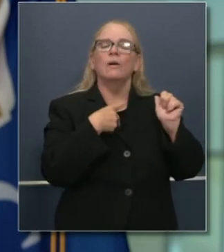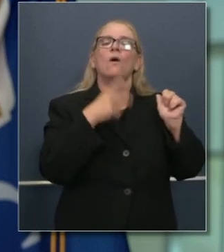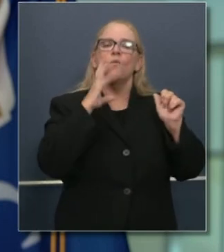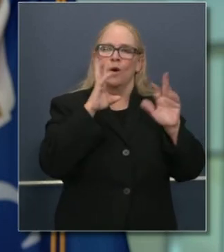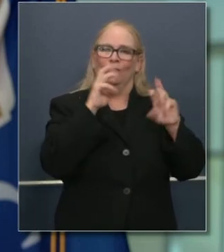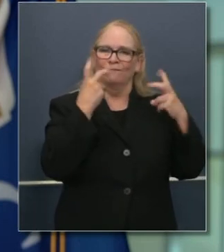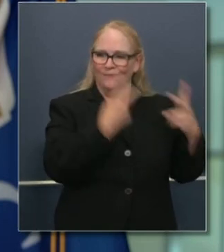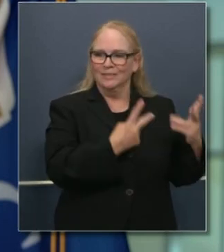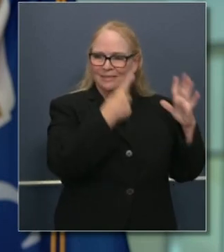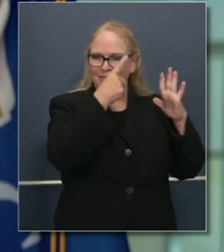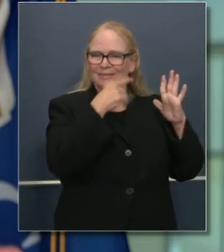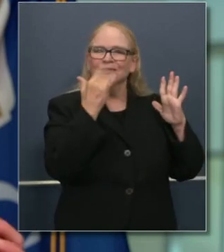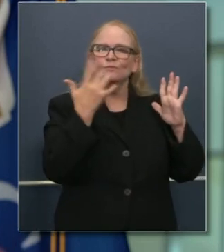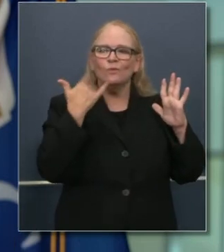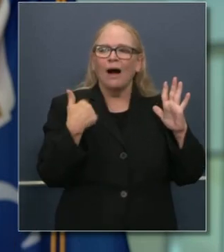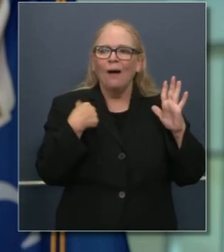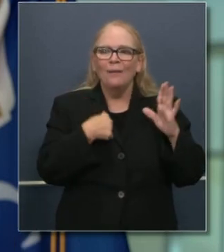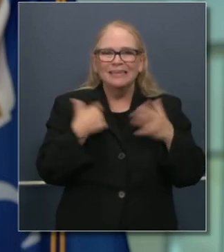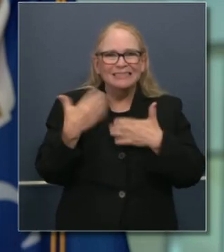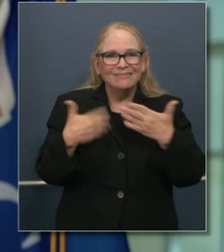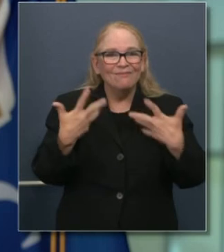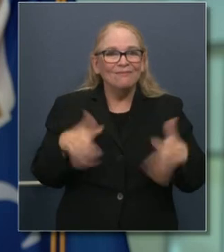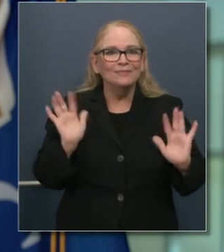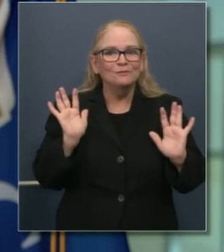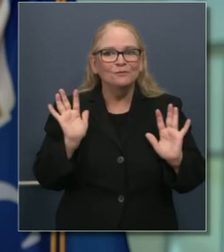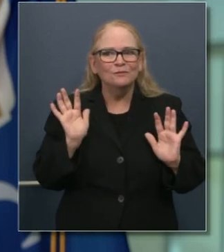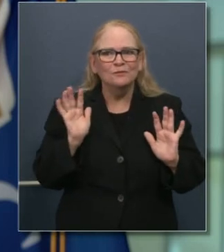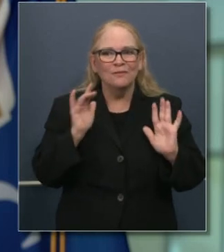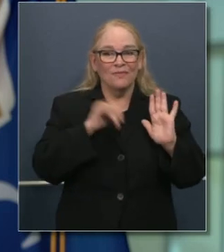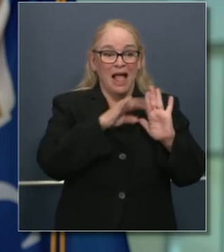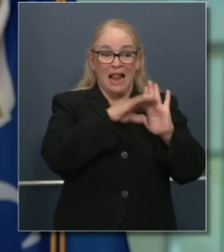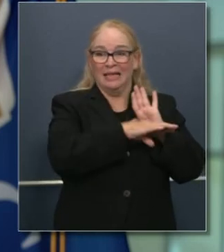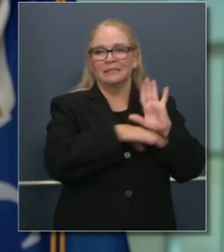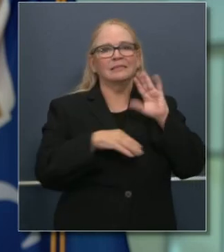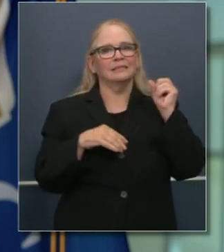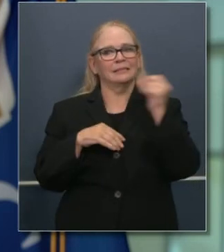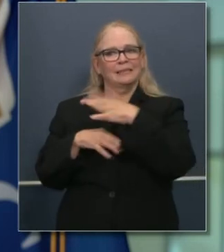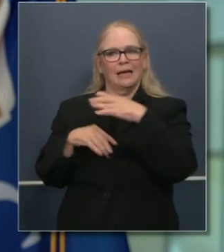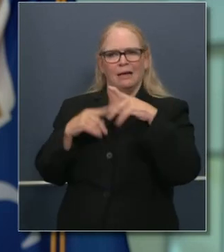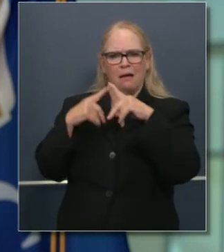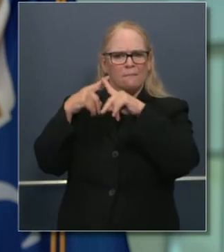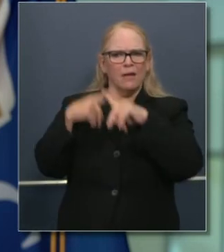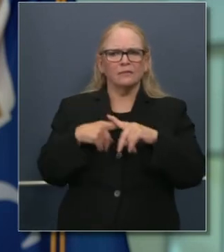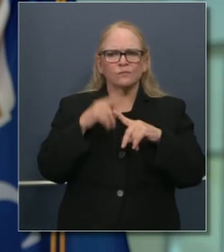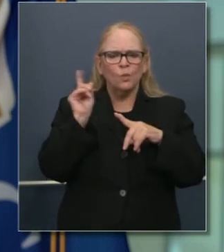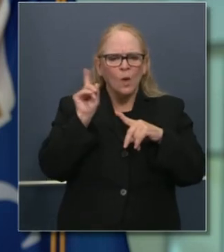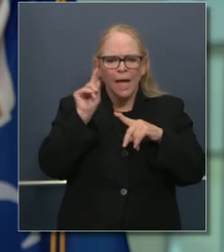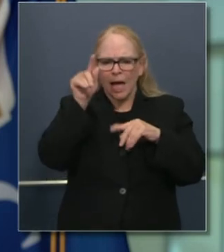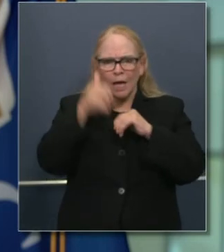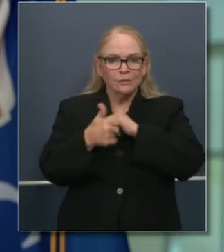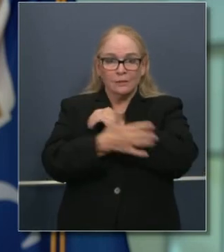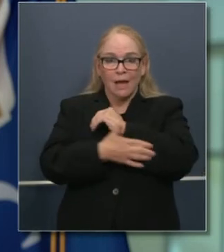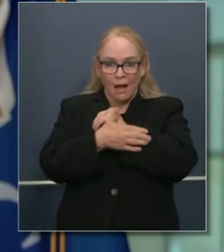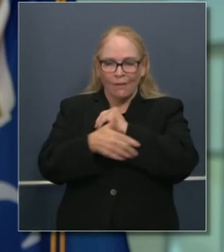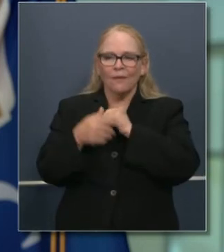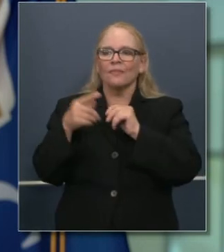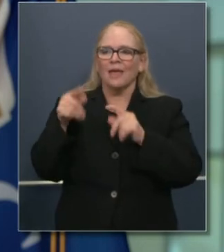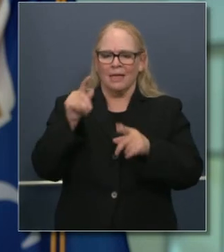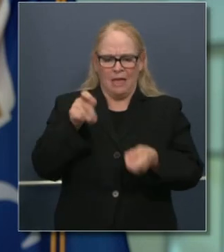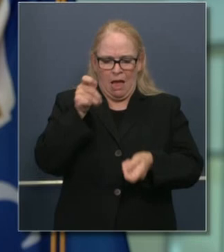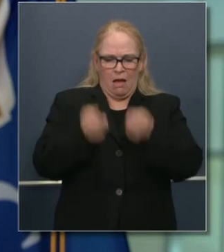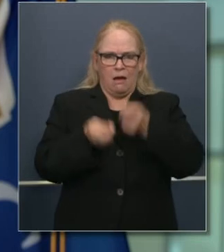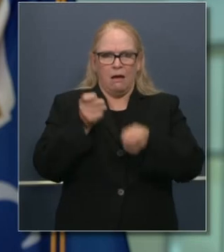oportunidad de aclarar. Queremos obtener la información condado por condado. Para propósitos